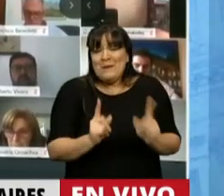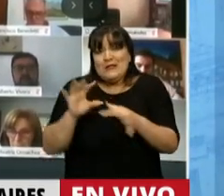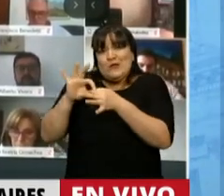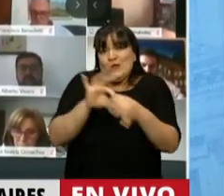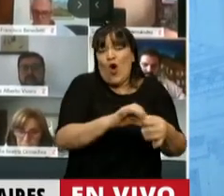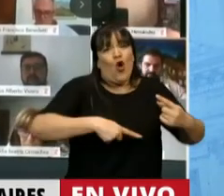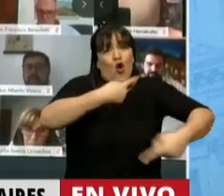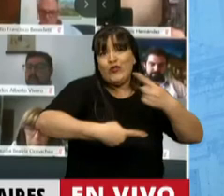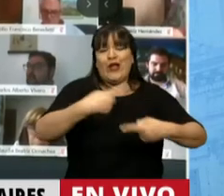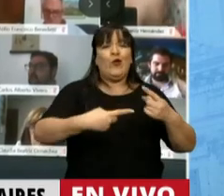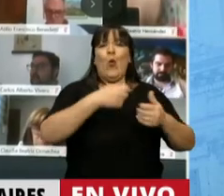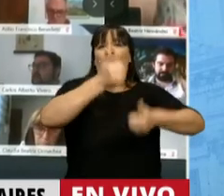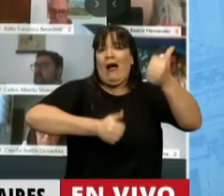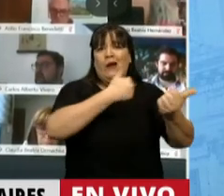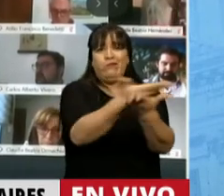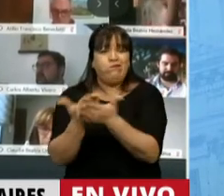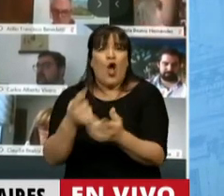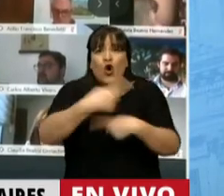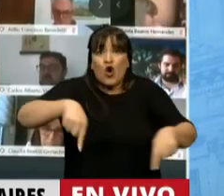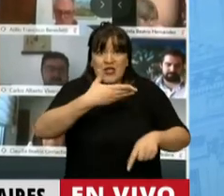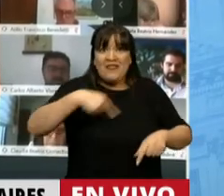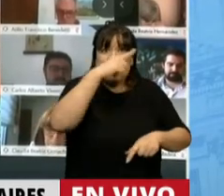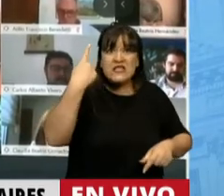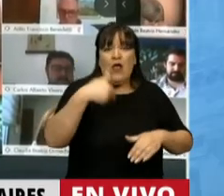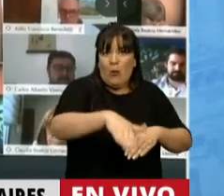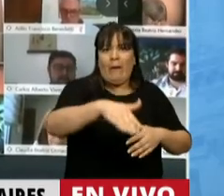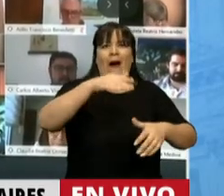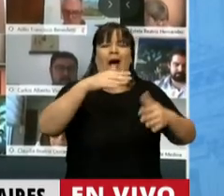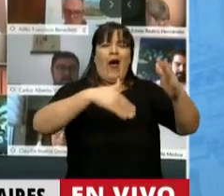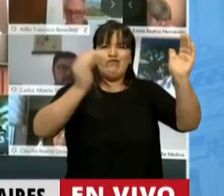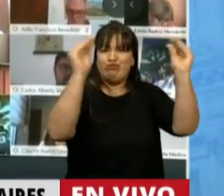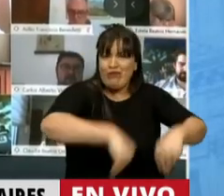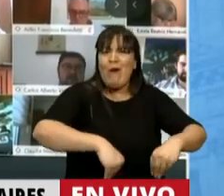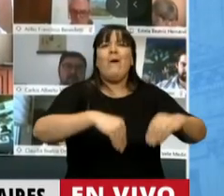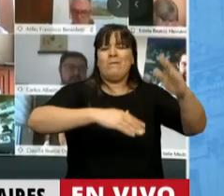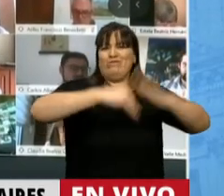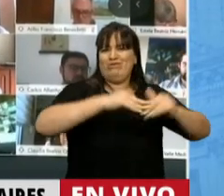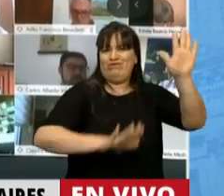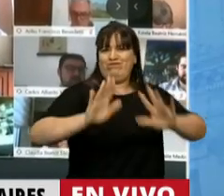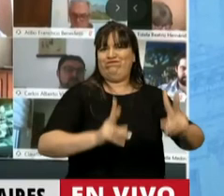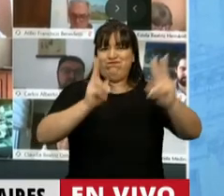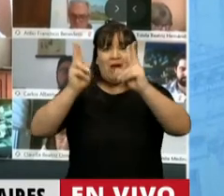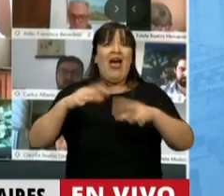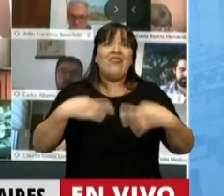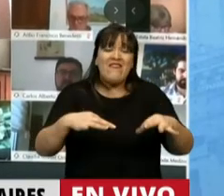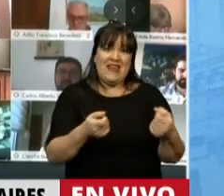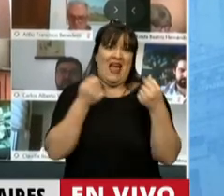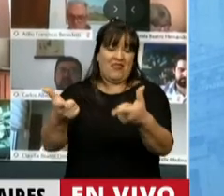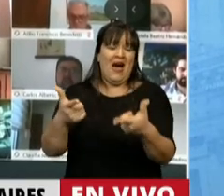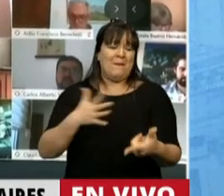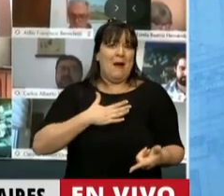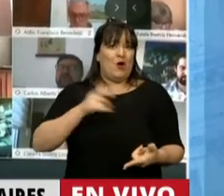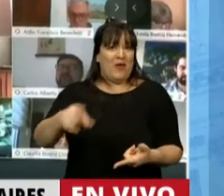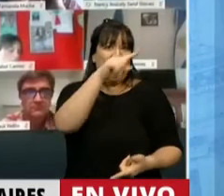y se siguen rematando bienes del Estado que deberían quedar en manos del Estado para el beneficio de la población. Por